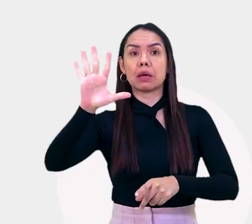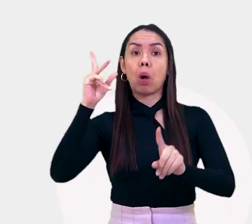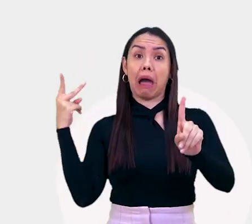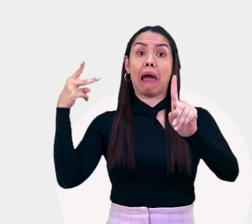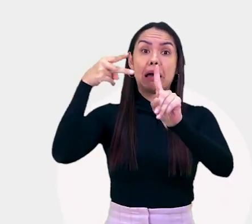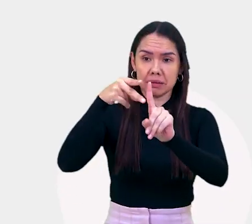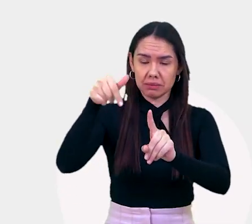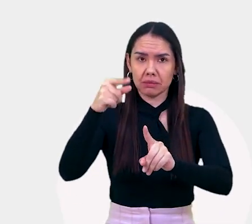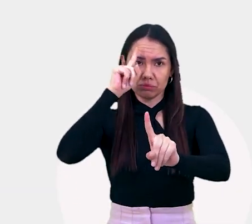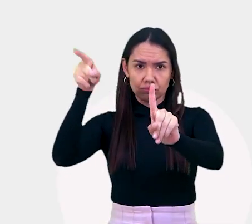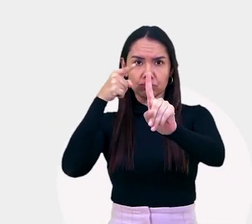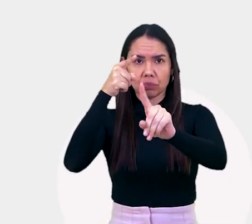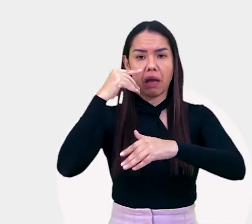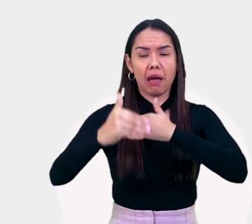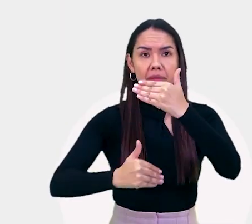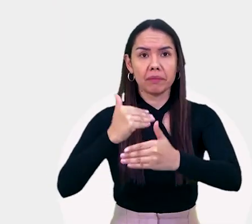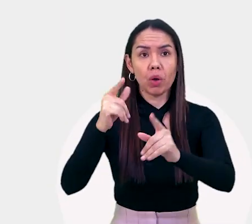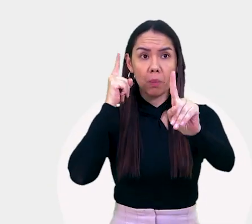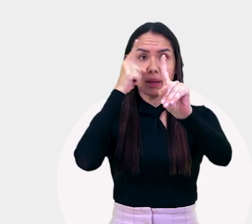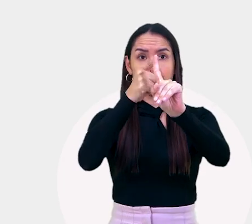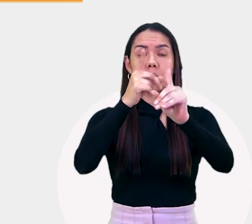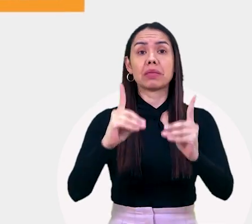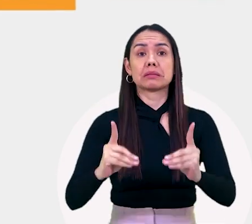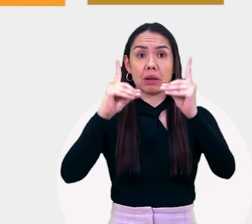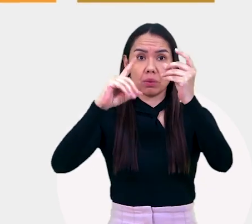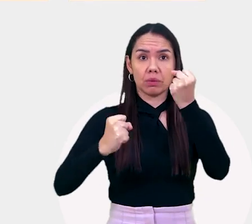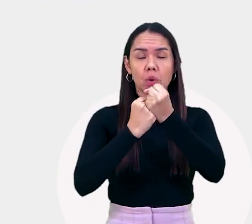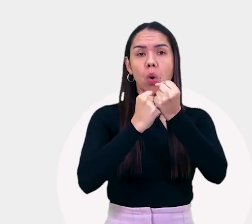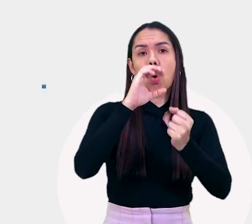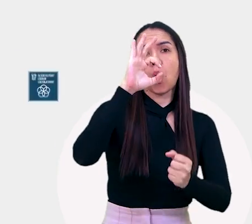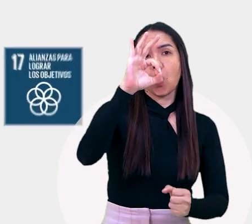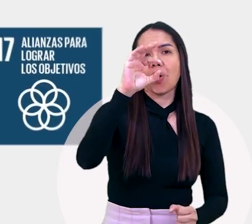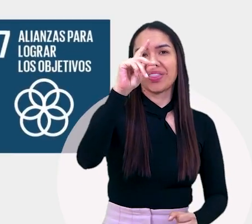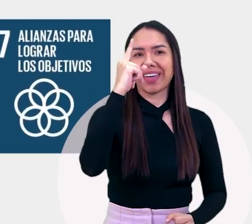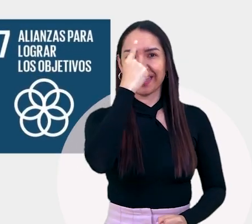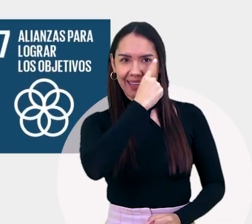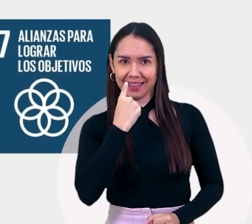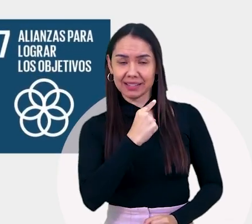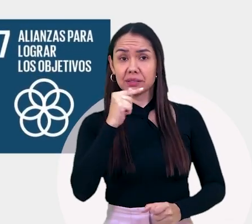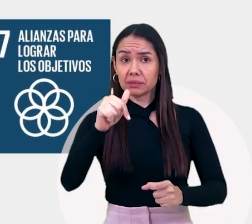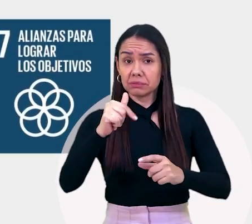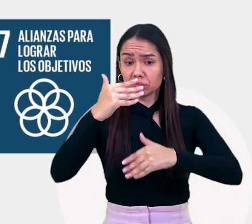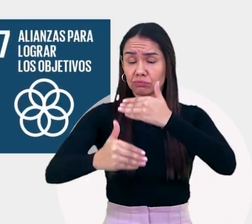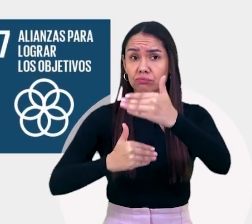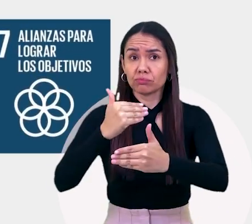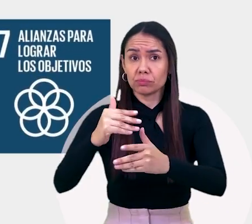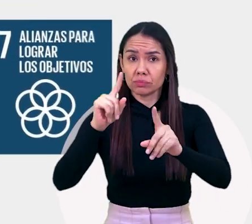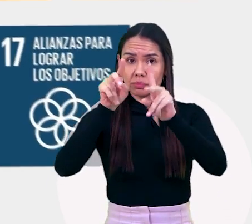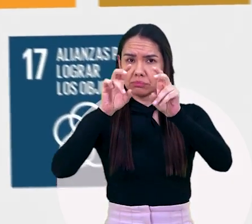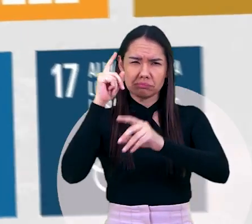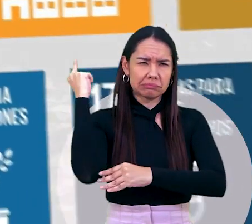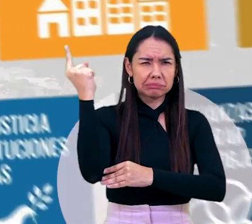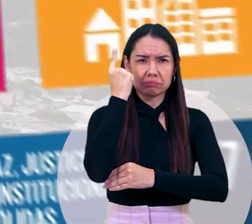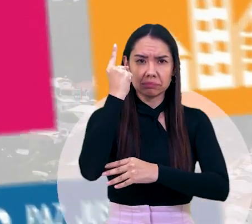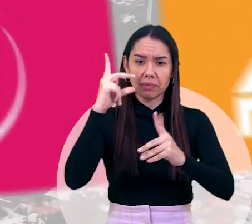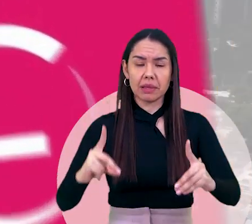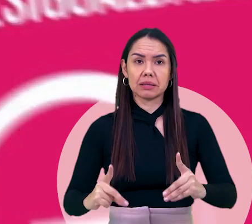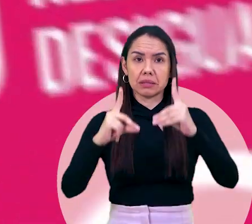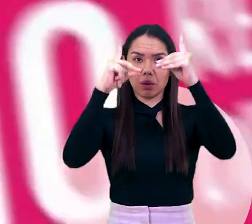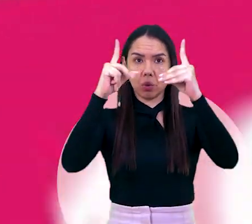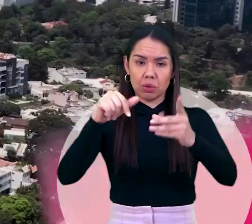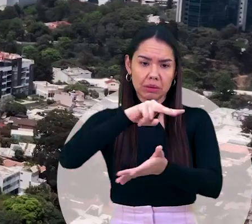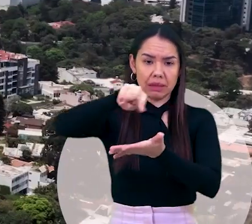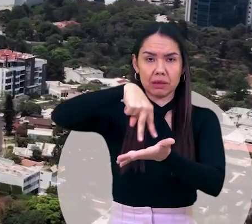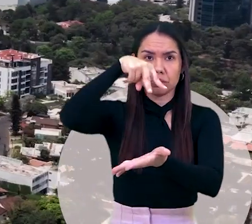y enfocados al avance de los Objetivos de Desarrollo Sostenible, ODS, y forman parte de las prioridades nacionales de desarrollo.